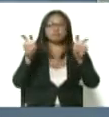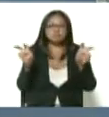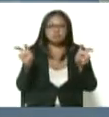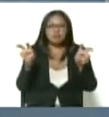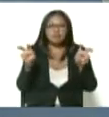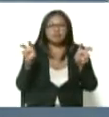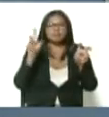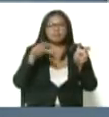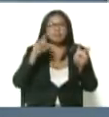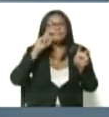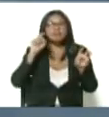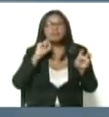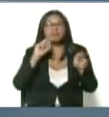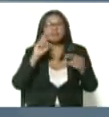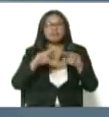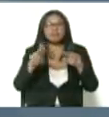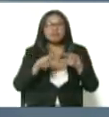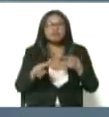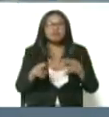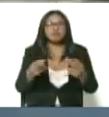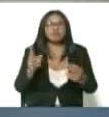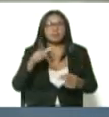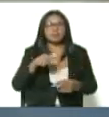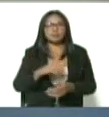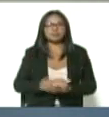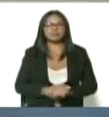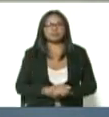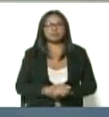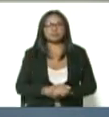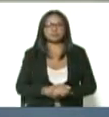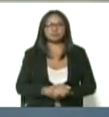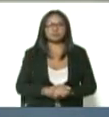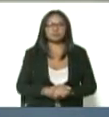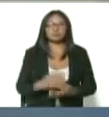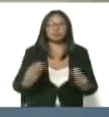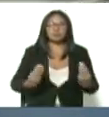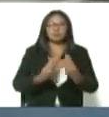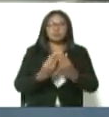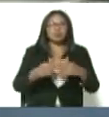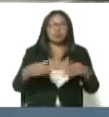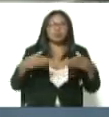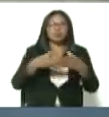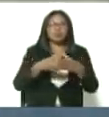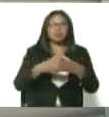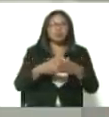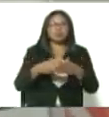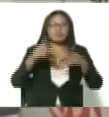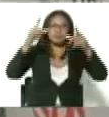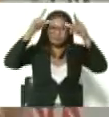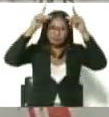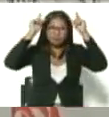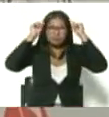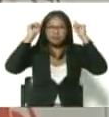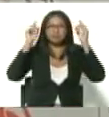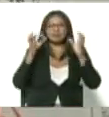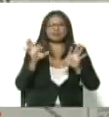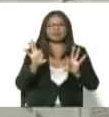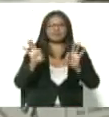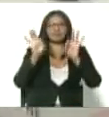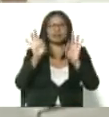ginecología infantil juvenil que ella junto al excelente equipo de enfermería altamente